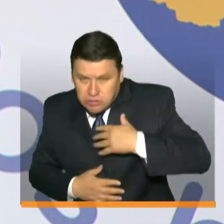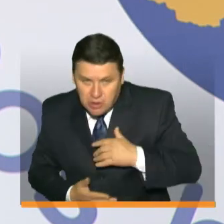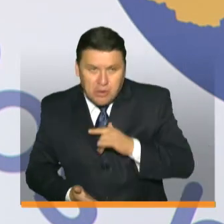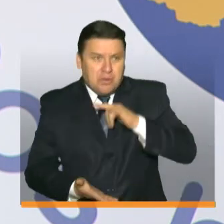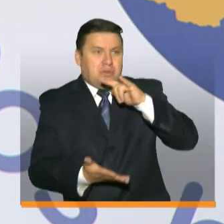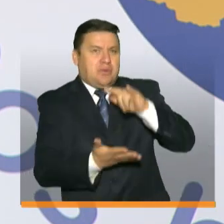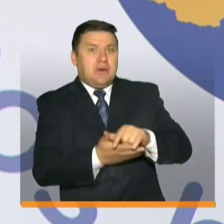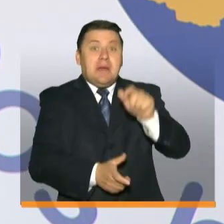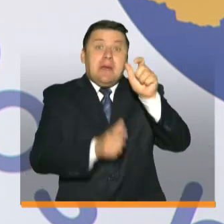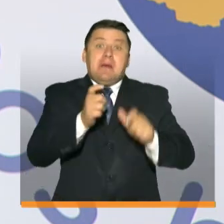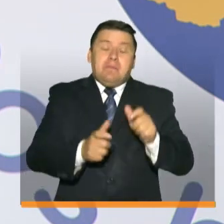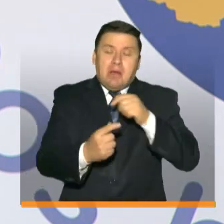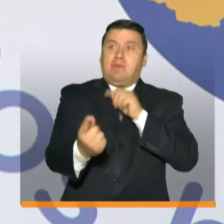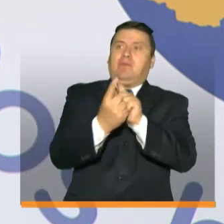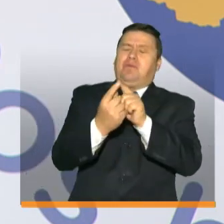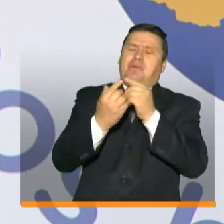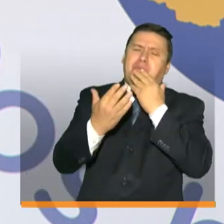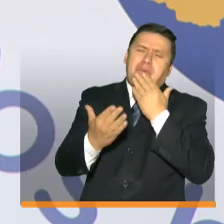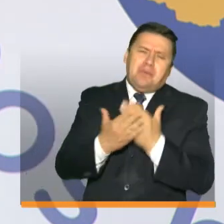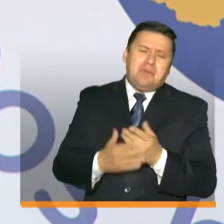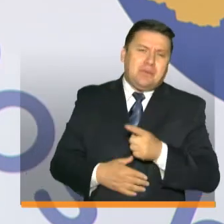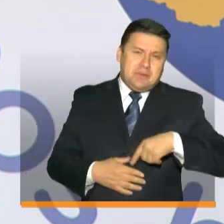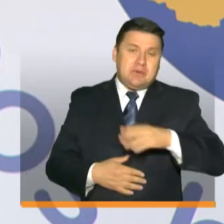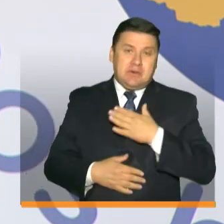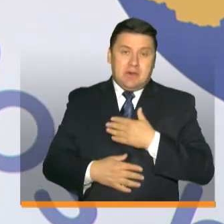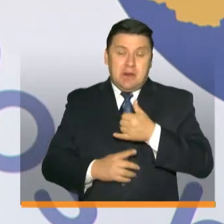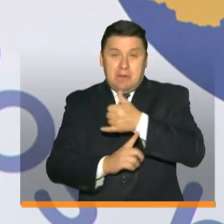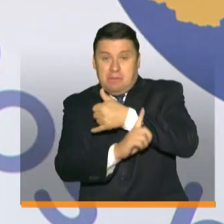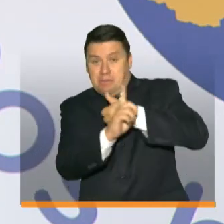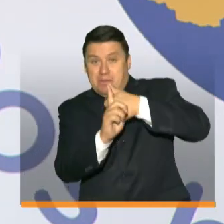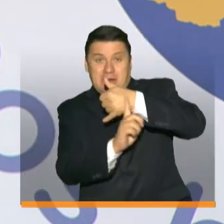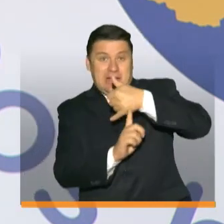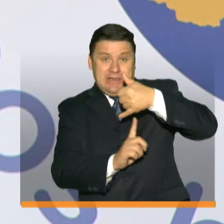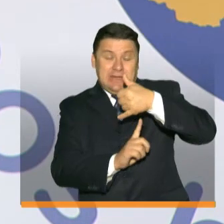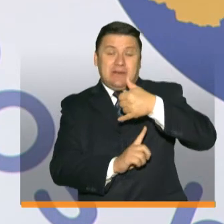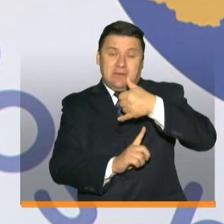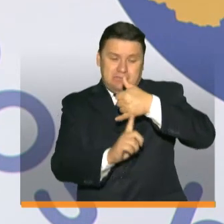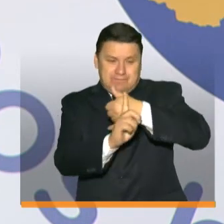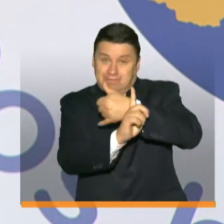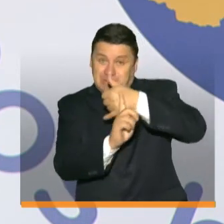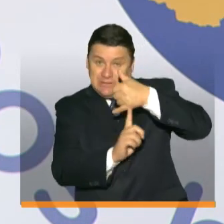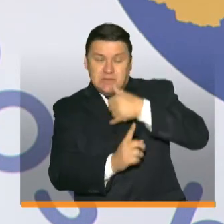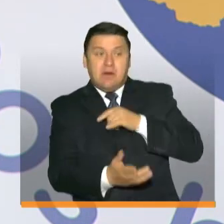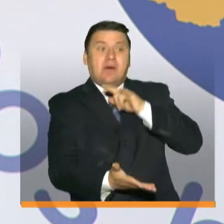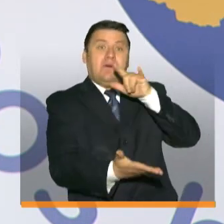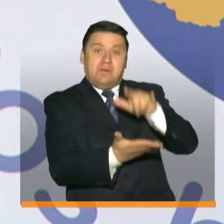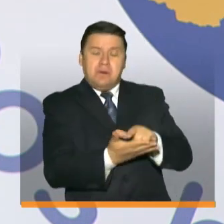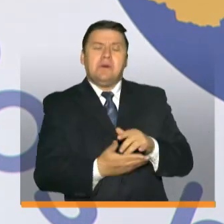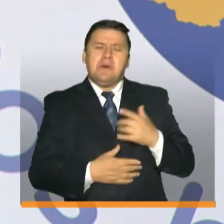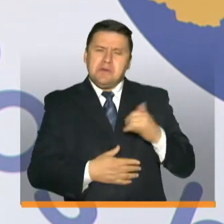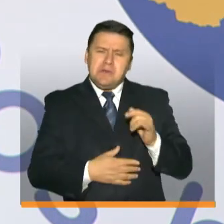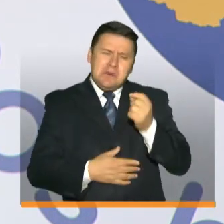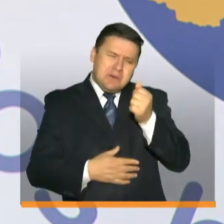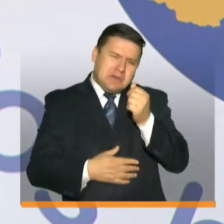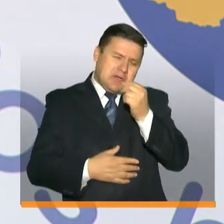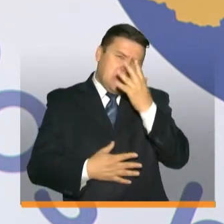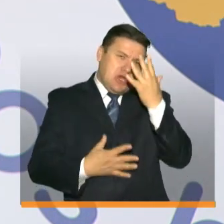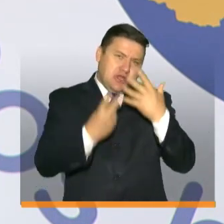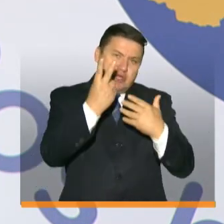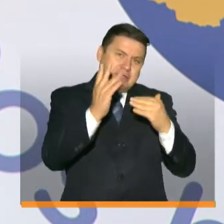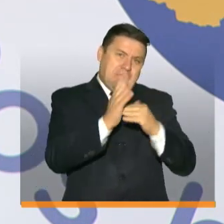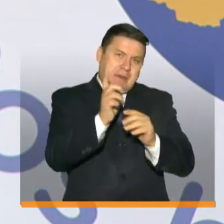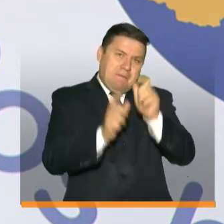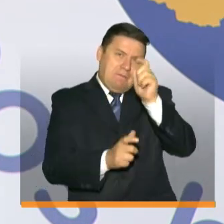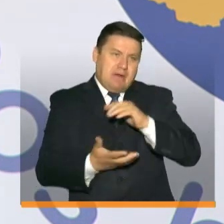es la gente que nos encontramos. Nosotros en el Pacífico, en este ejercicio, logramos llegar a casi 12 mil